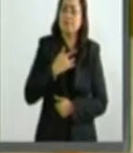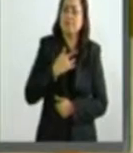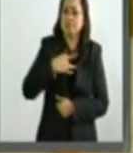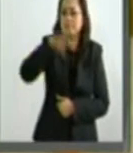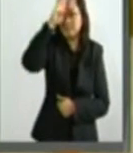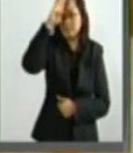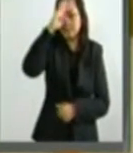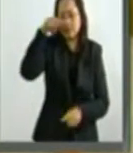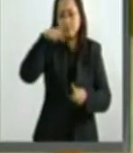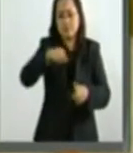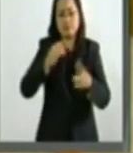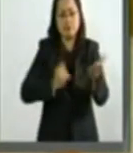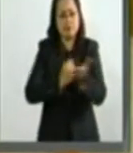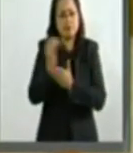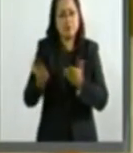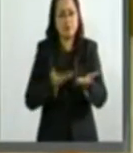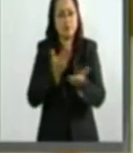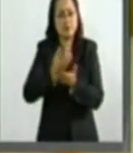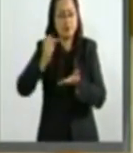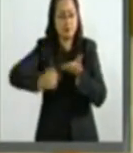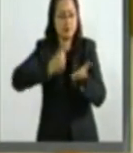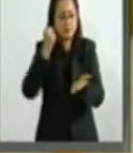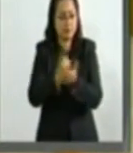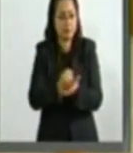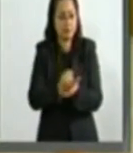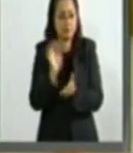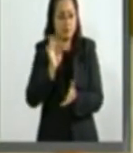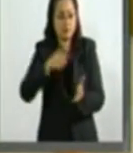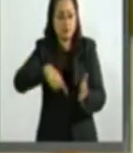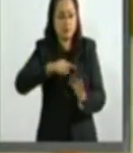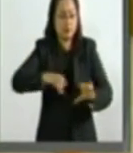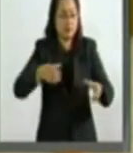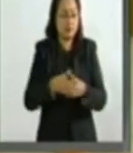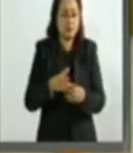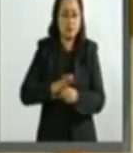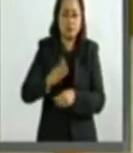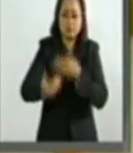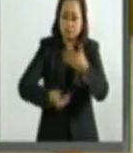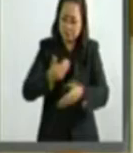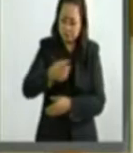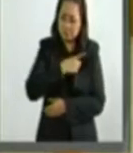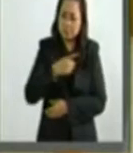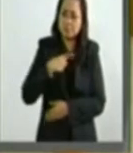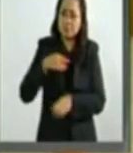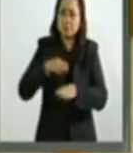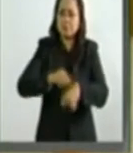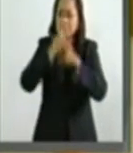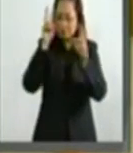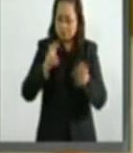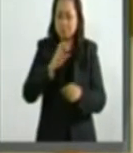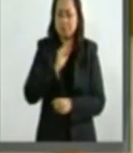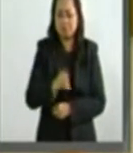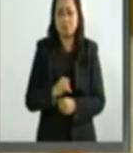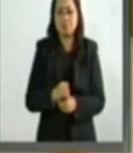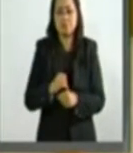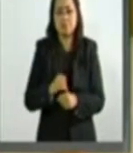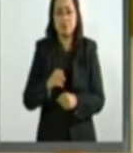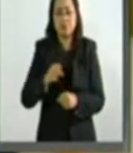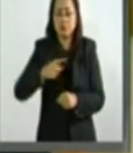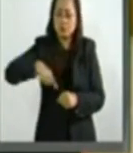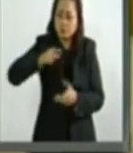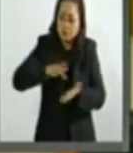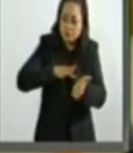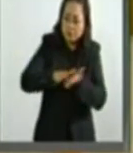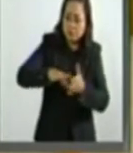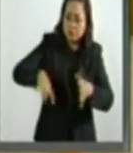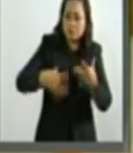aprobación de este dictamen nos permite dar un gran avance en este tema de contribuir